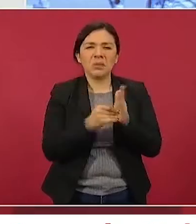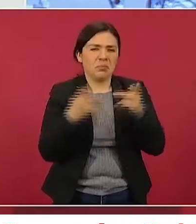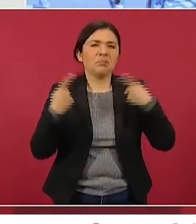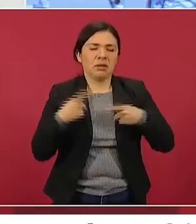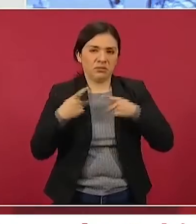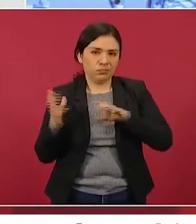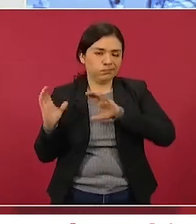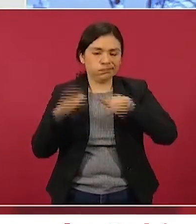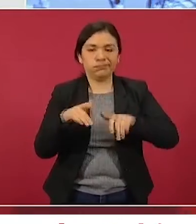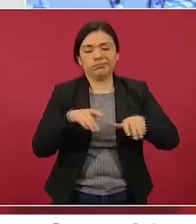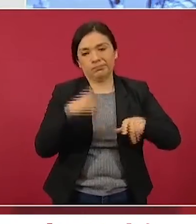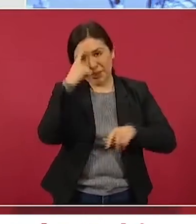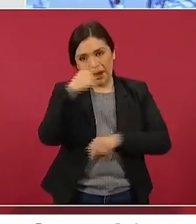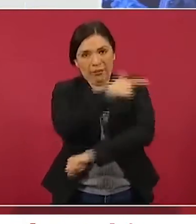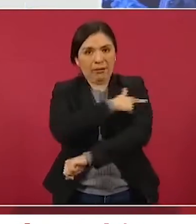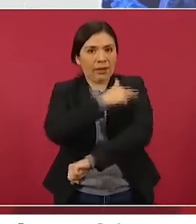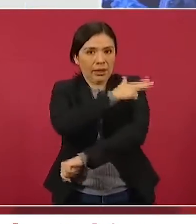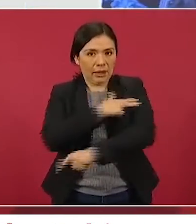elementos. Adelante.